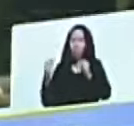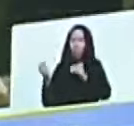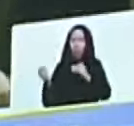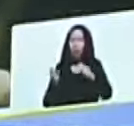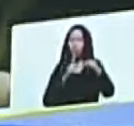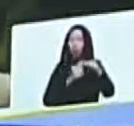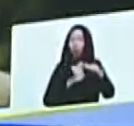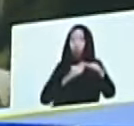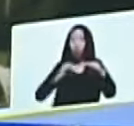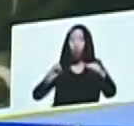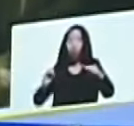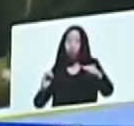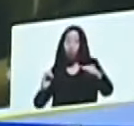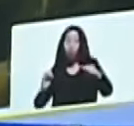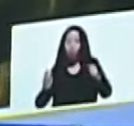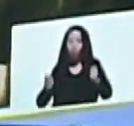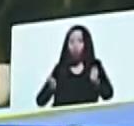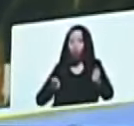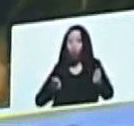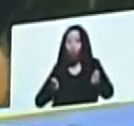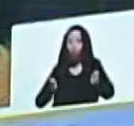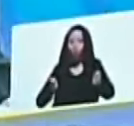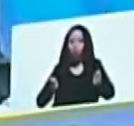de polarización inútil,